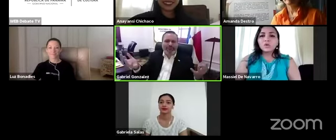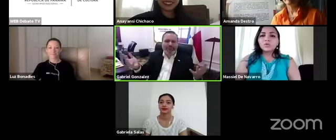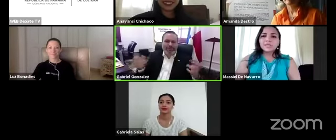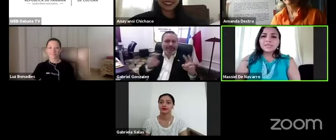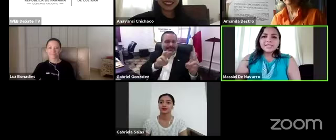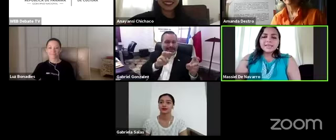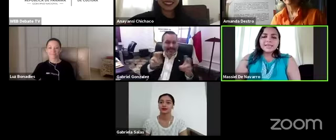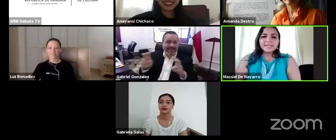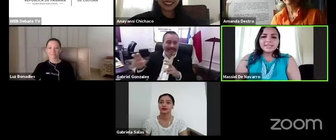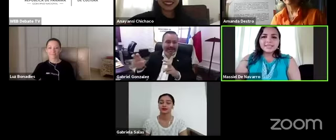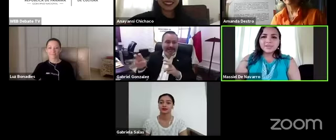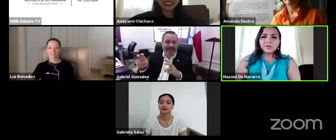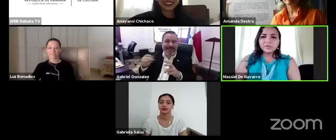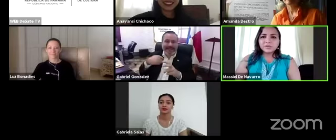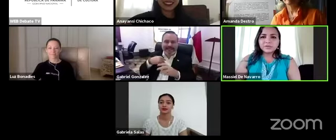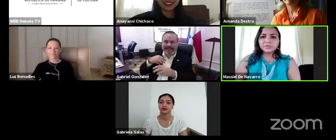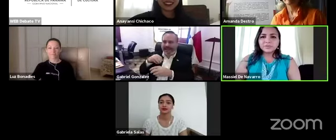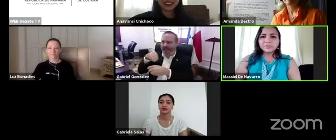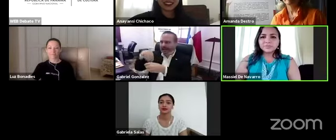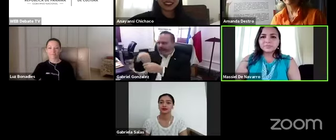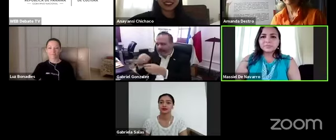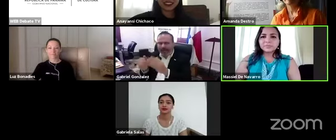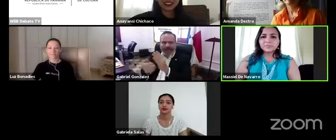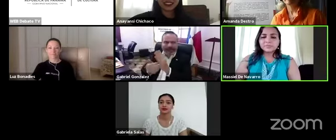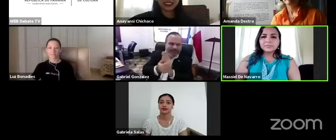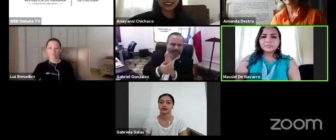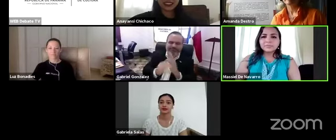y lo que ustedes sienten que necesitan los museos